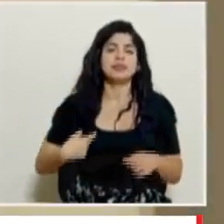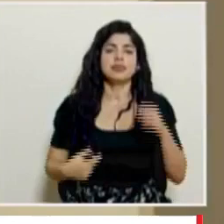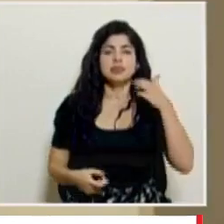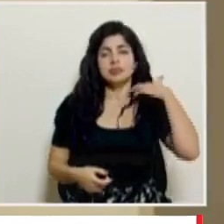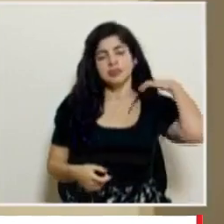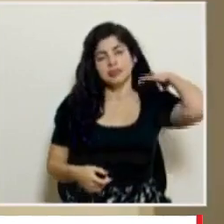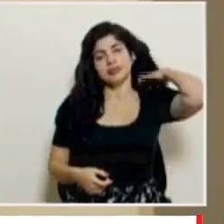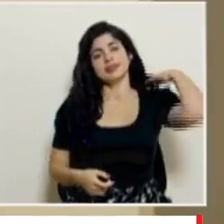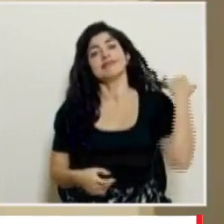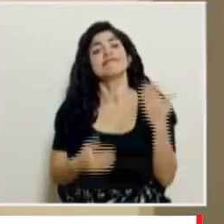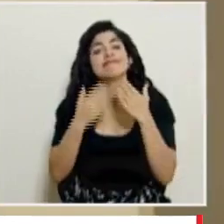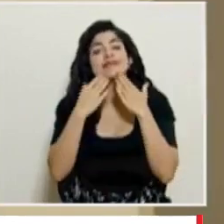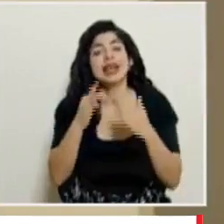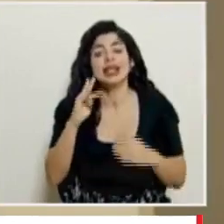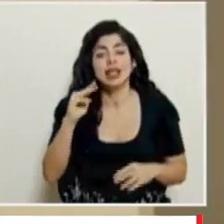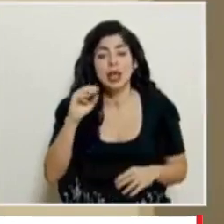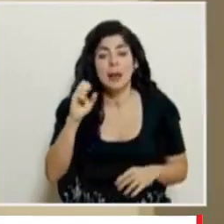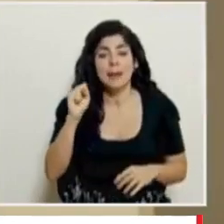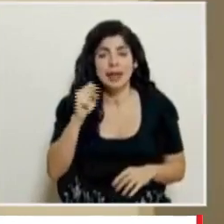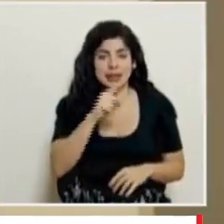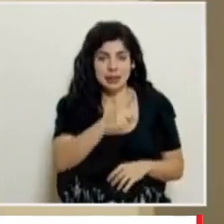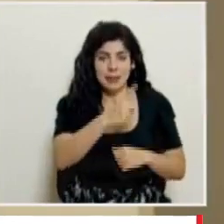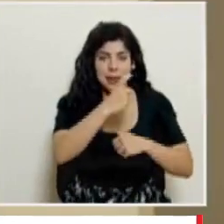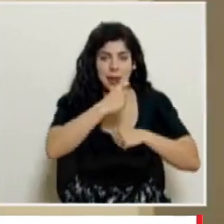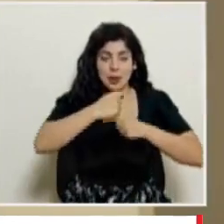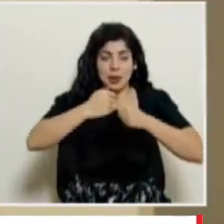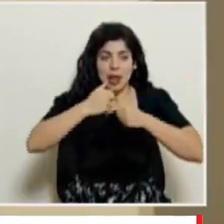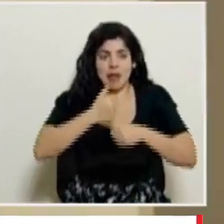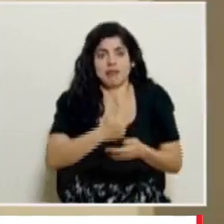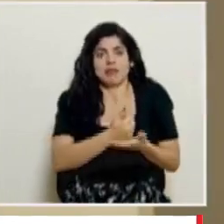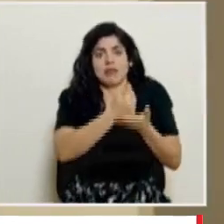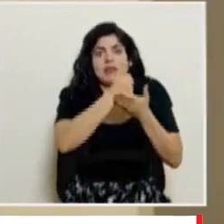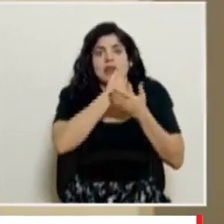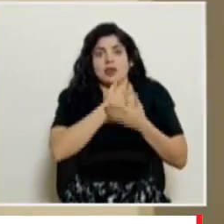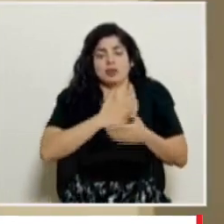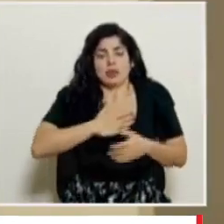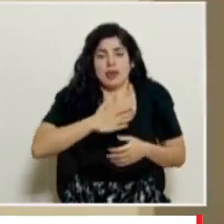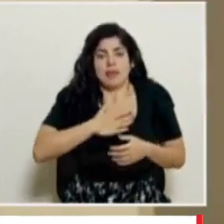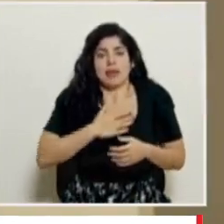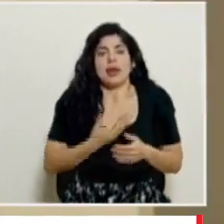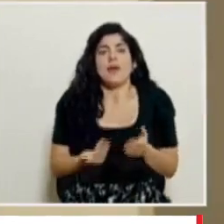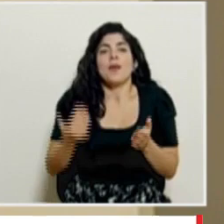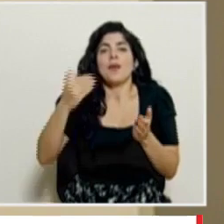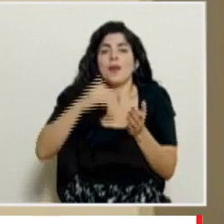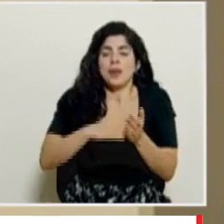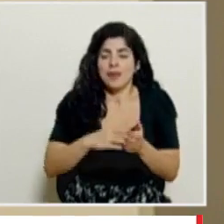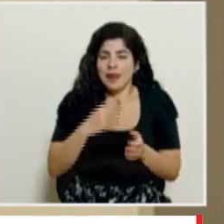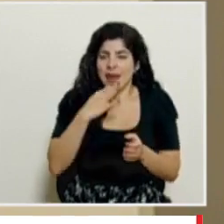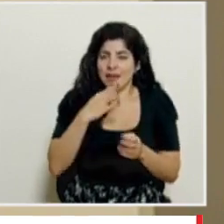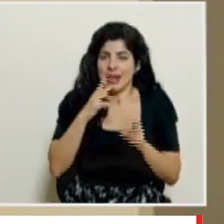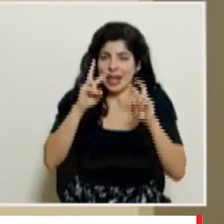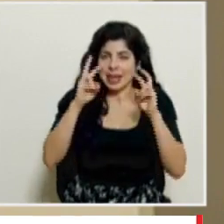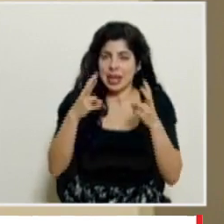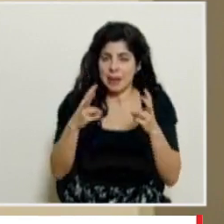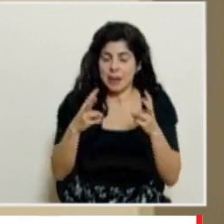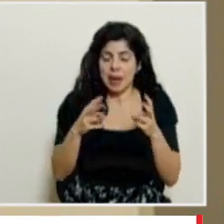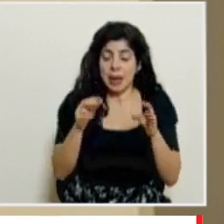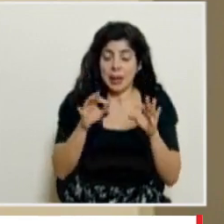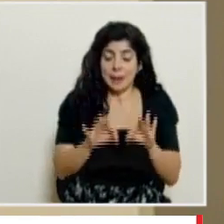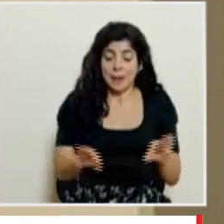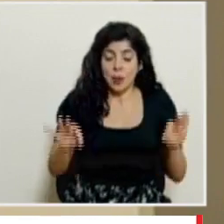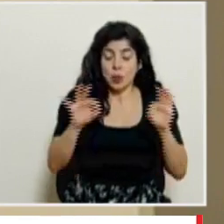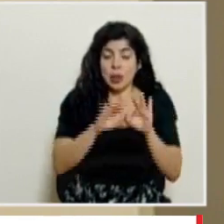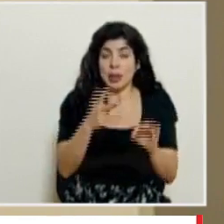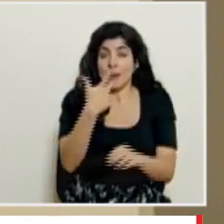si muchas gracias Tomás por su por su consulta que me permite además retomar el tema no solamente de la importancia de